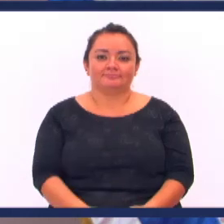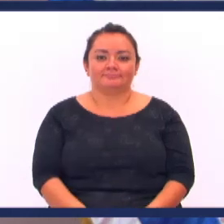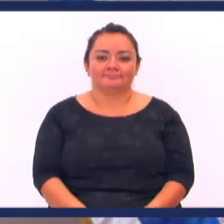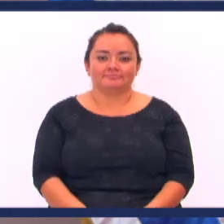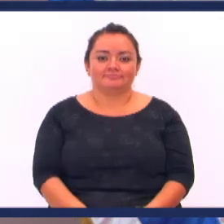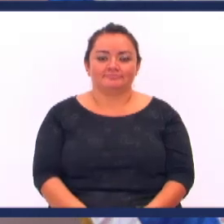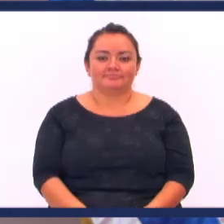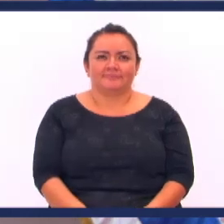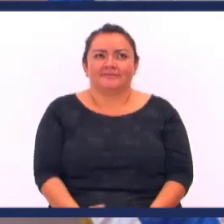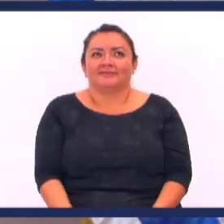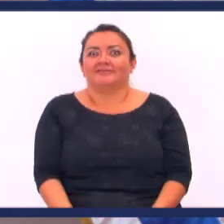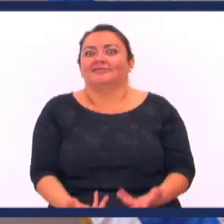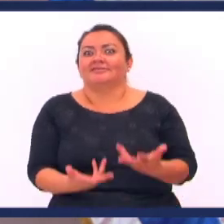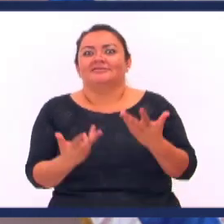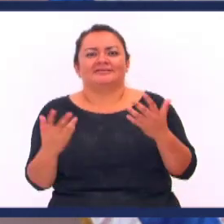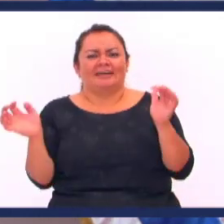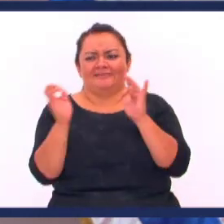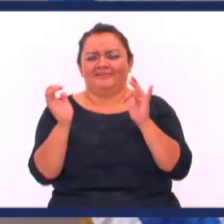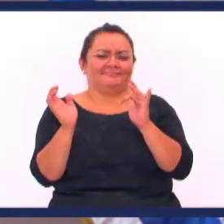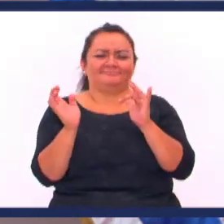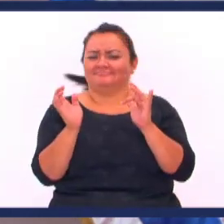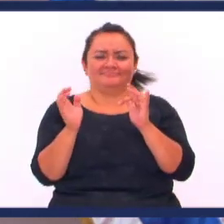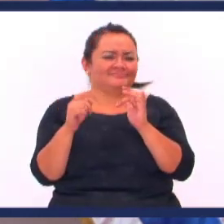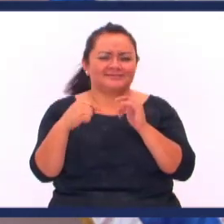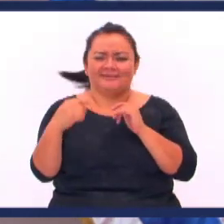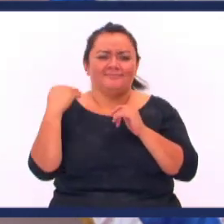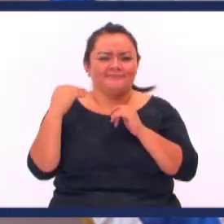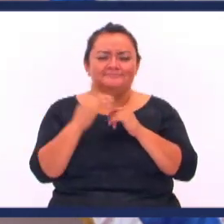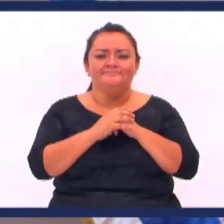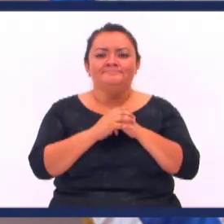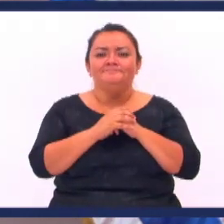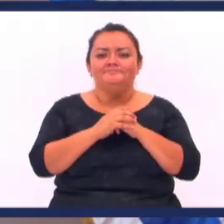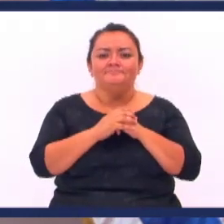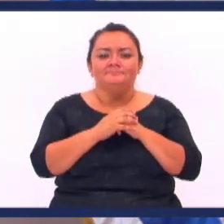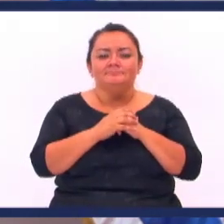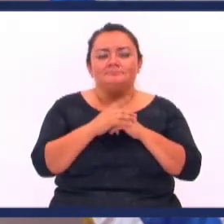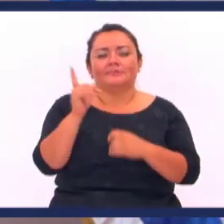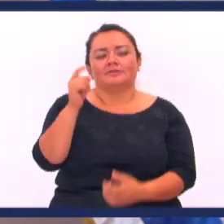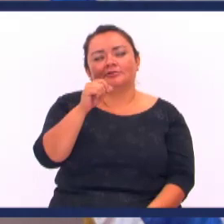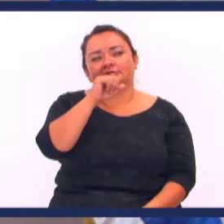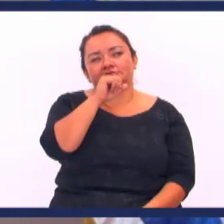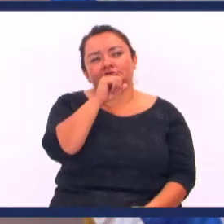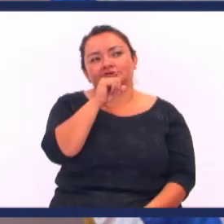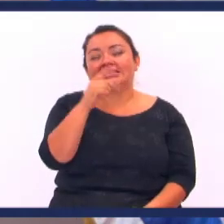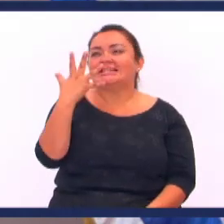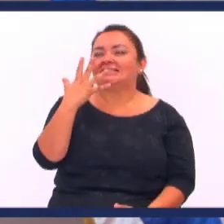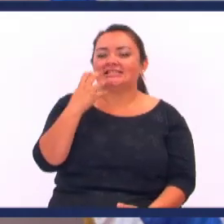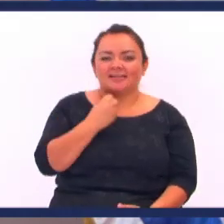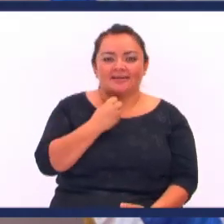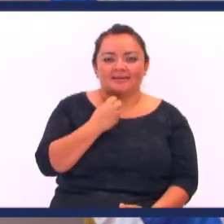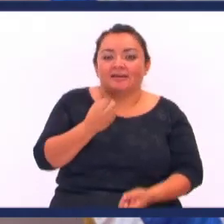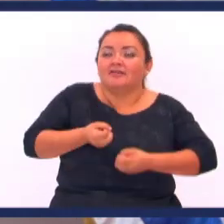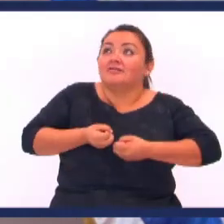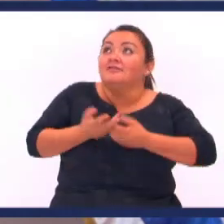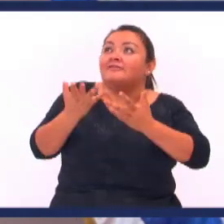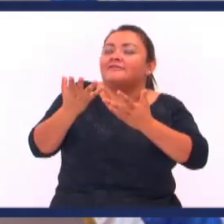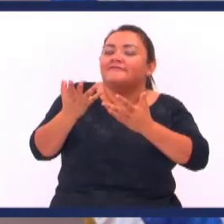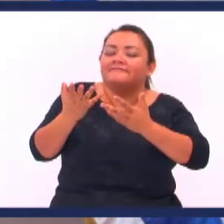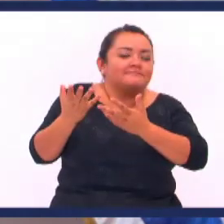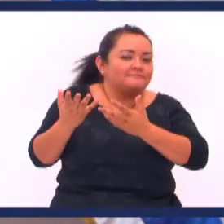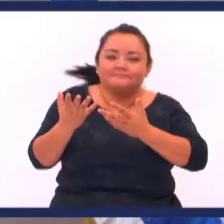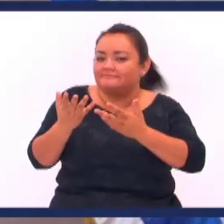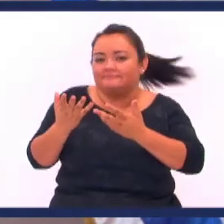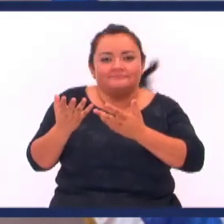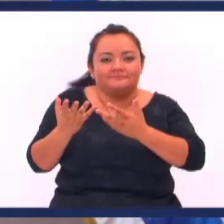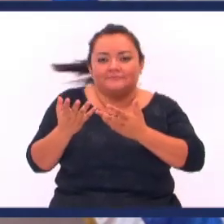esto Ni siquiera en la guerra Entonces la pregunta es ¿Querrá Dios Ofrendas Que no le agradan? No